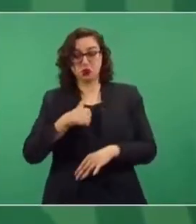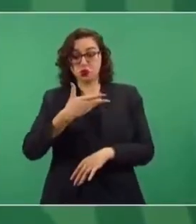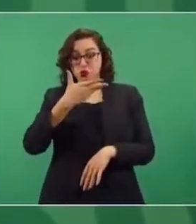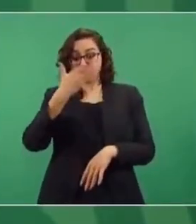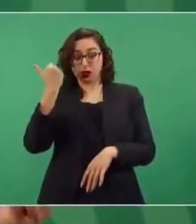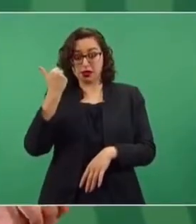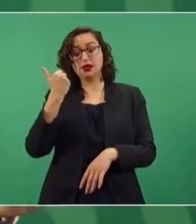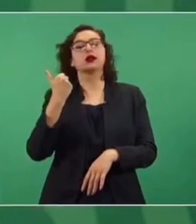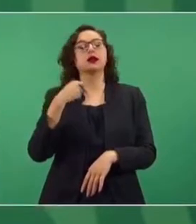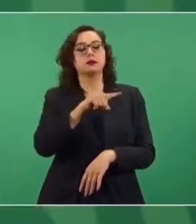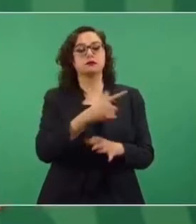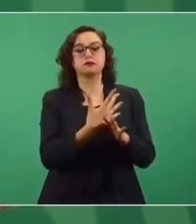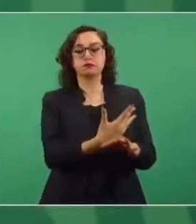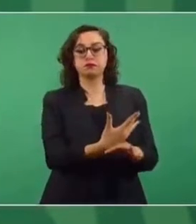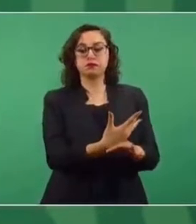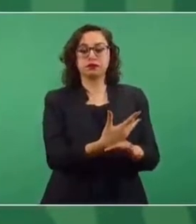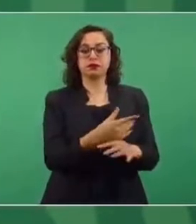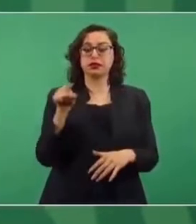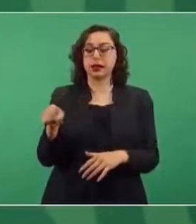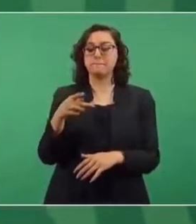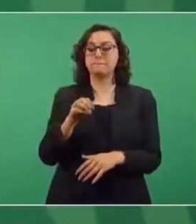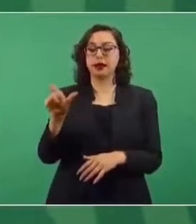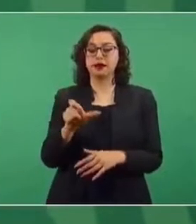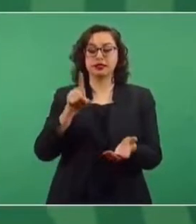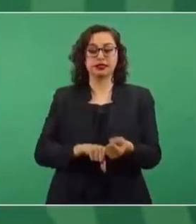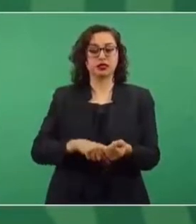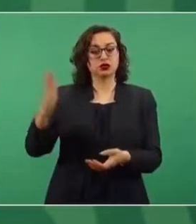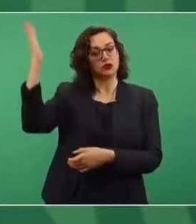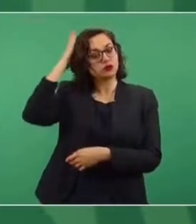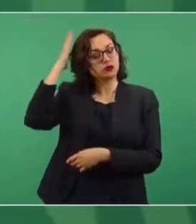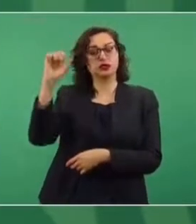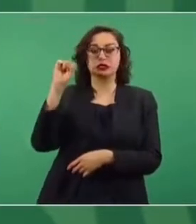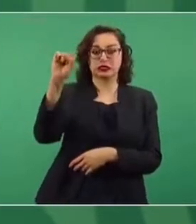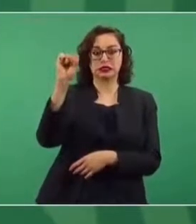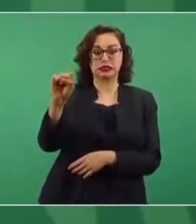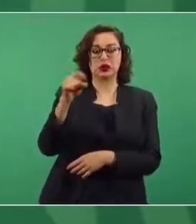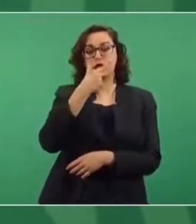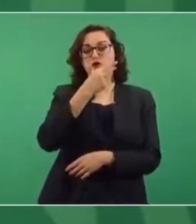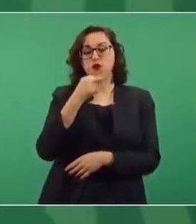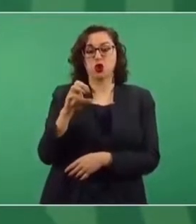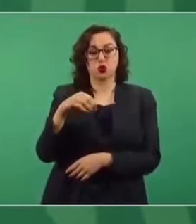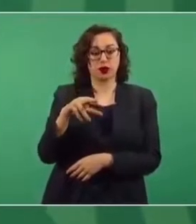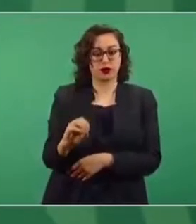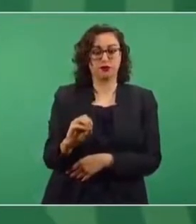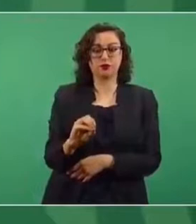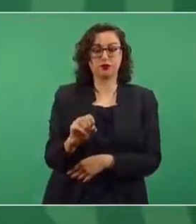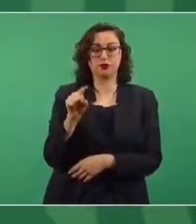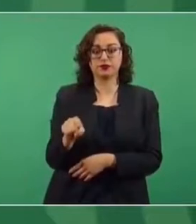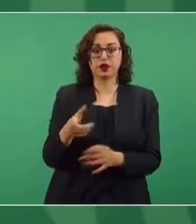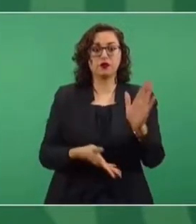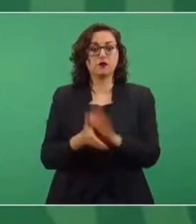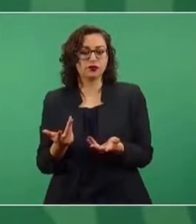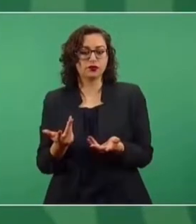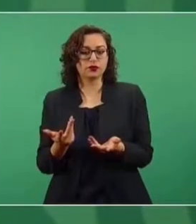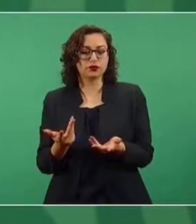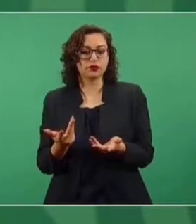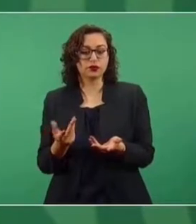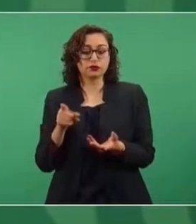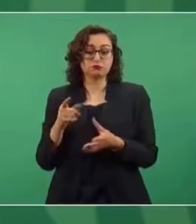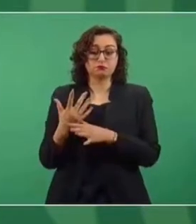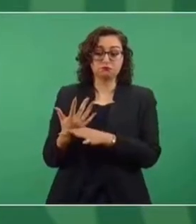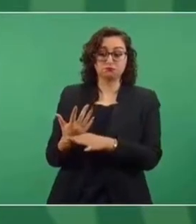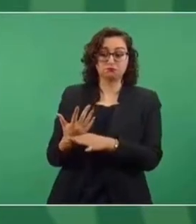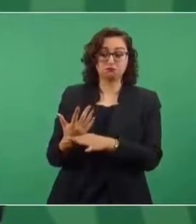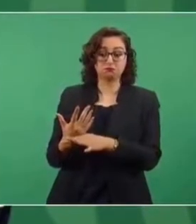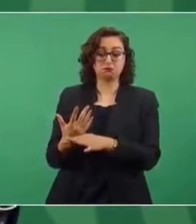anterior dirigente sindical de Pemex, Romero de Chambes, estaba de vacaciones, comentaba